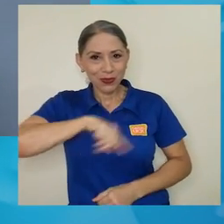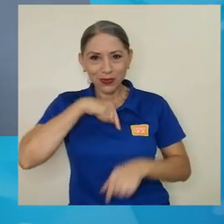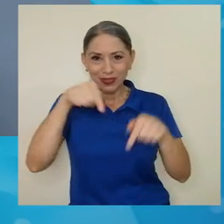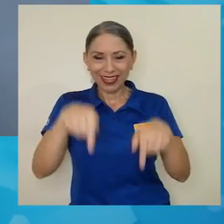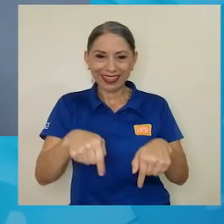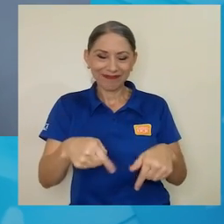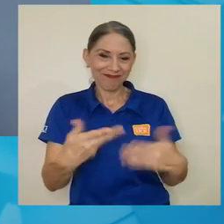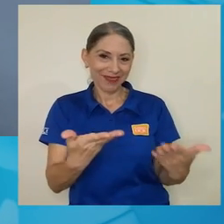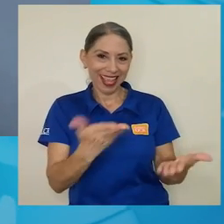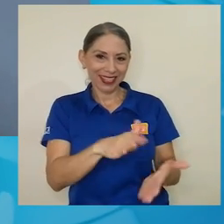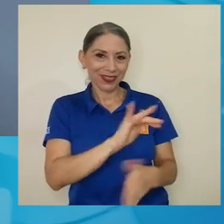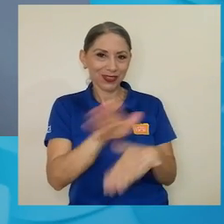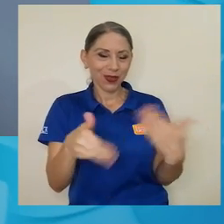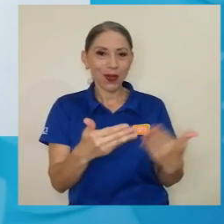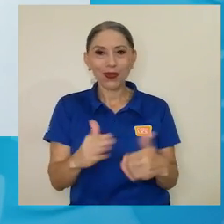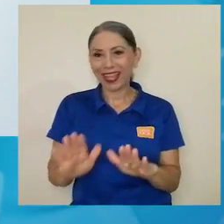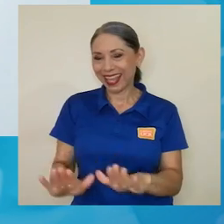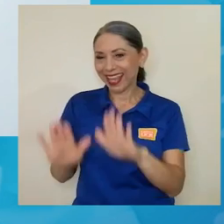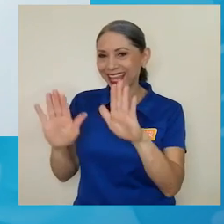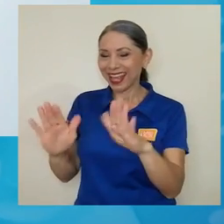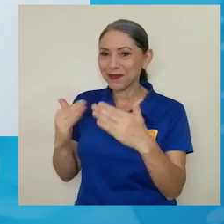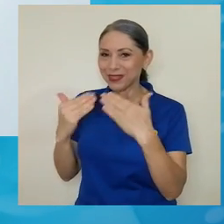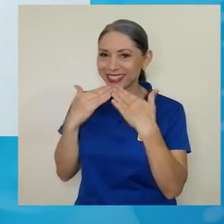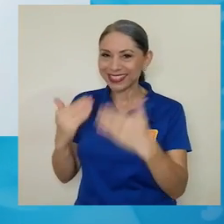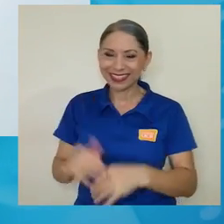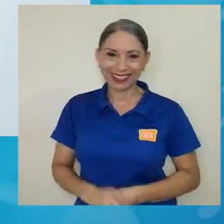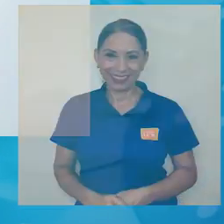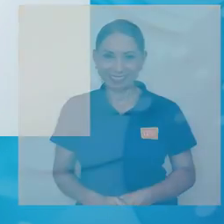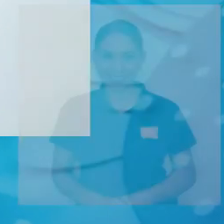eso sería todo. Genial, José. Muchísimas gracias.